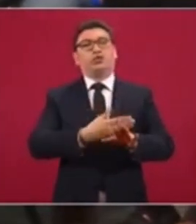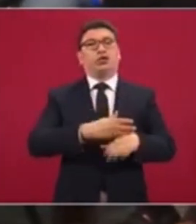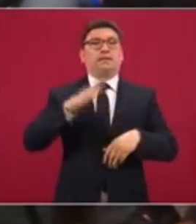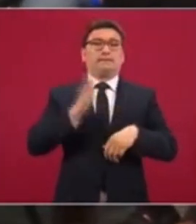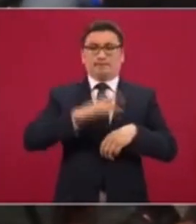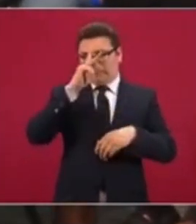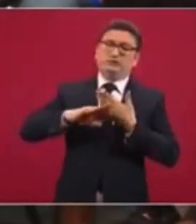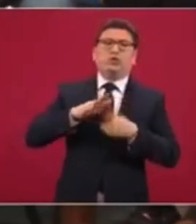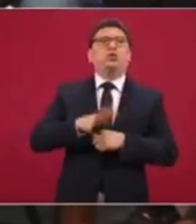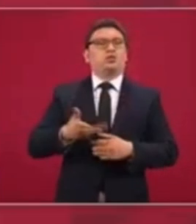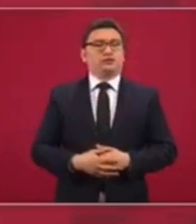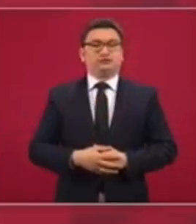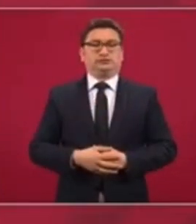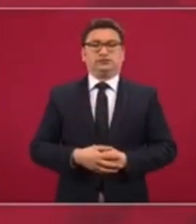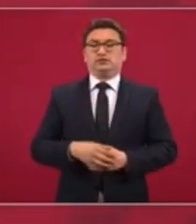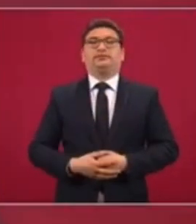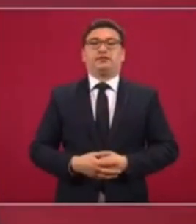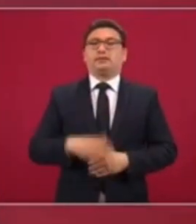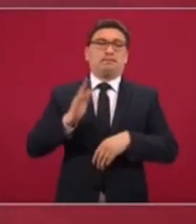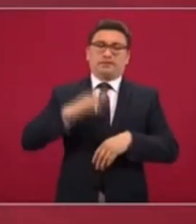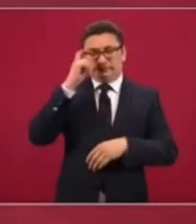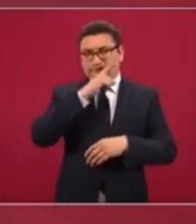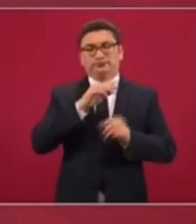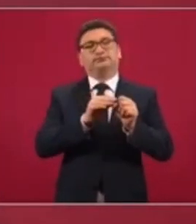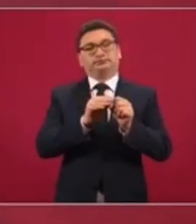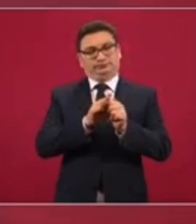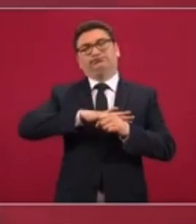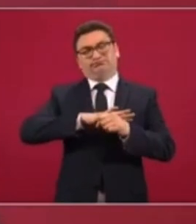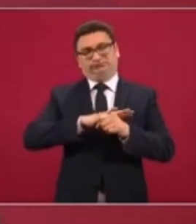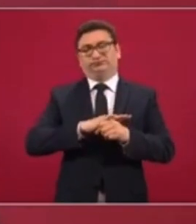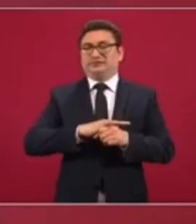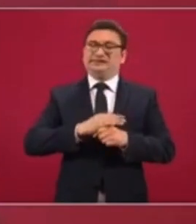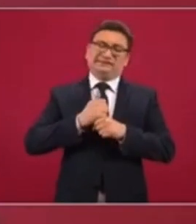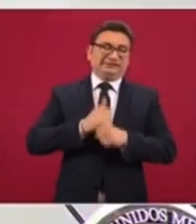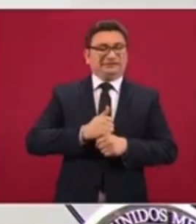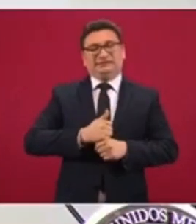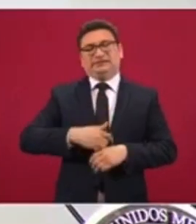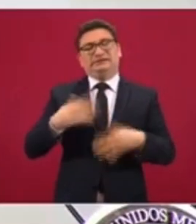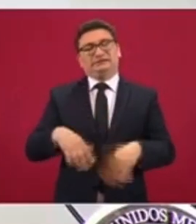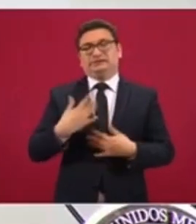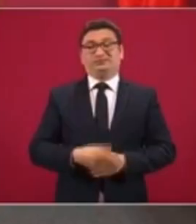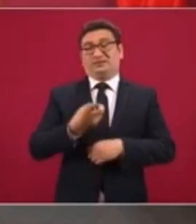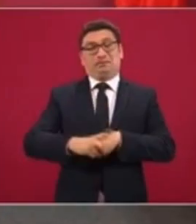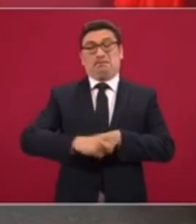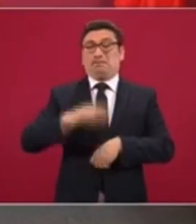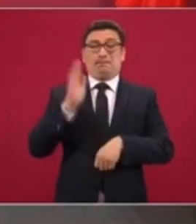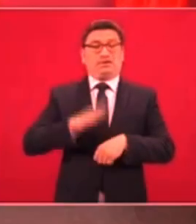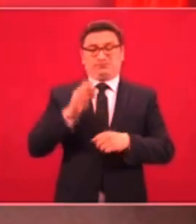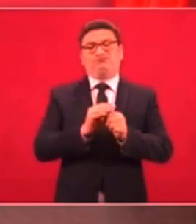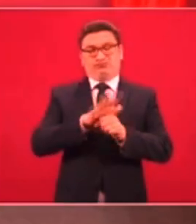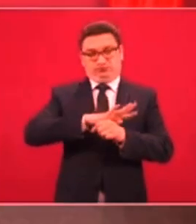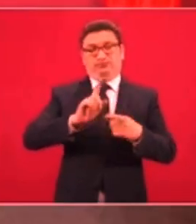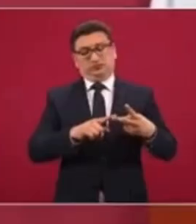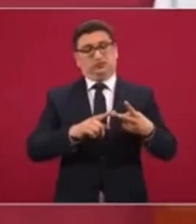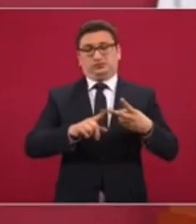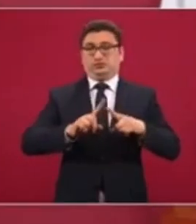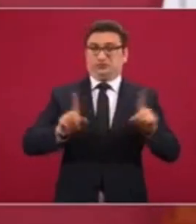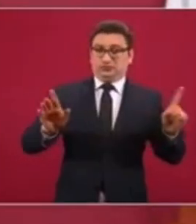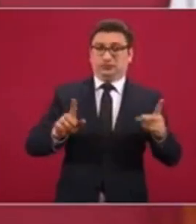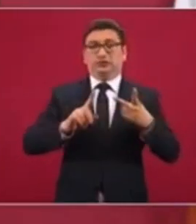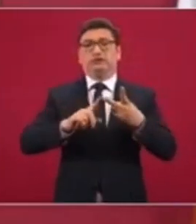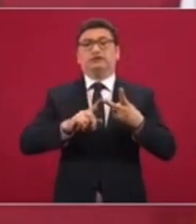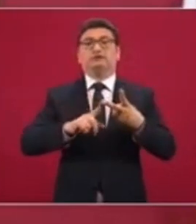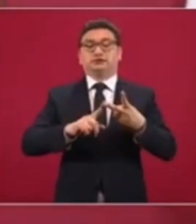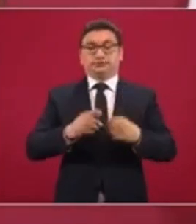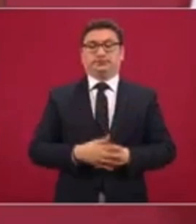atoró a su gobierno? Pues mire, lo más difícil, la pandemia. O que nos vino esto como anillo al dedo. En segundo lugar, la